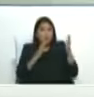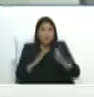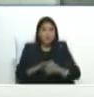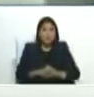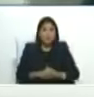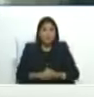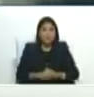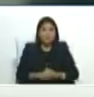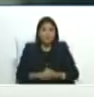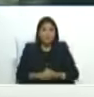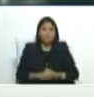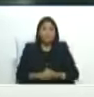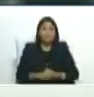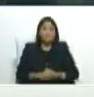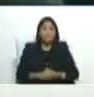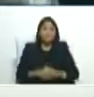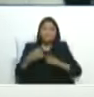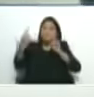que estemos cara a cara